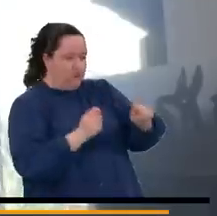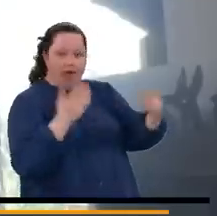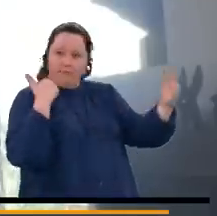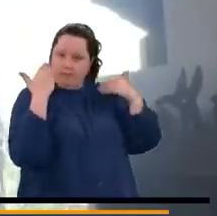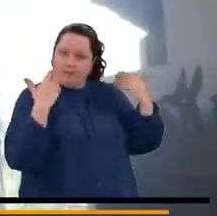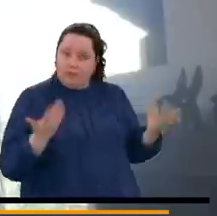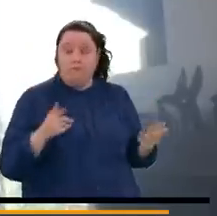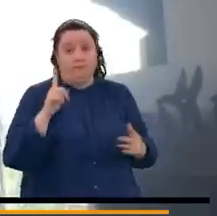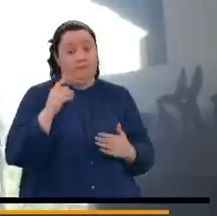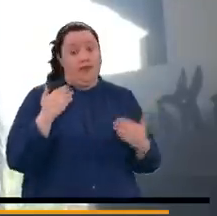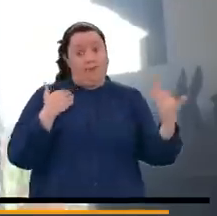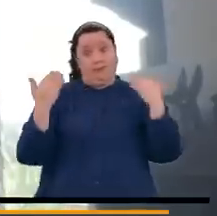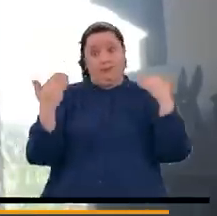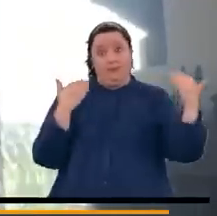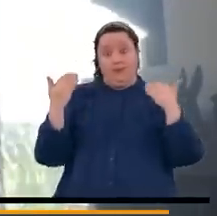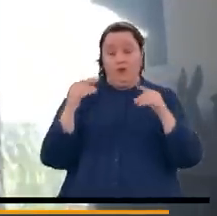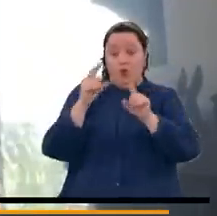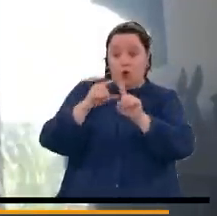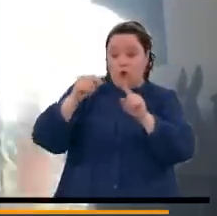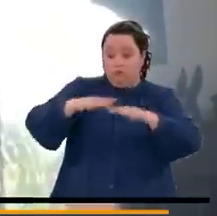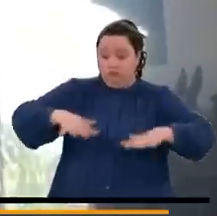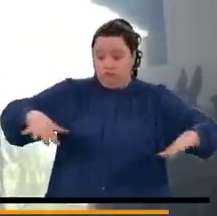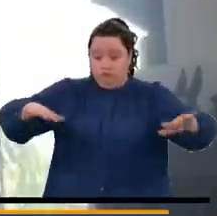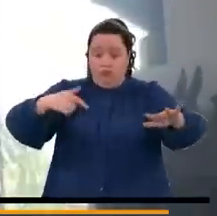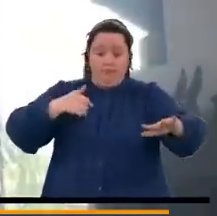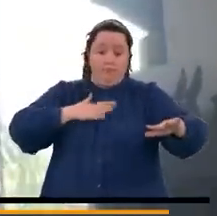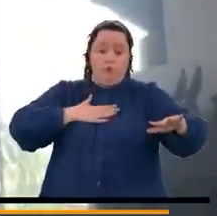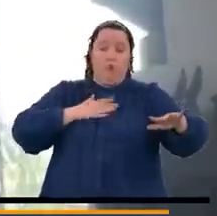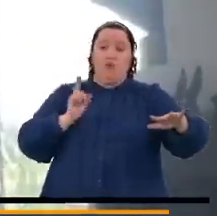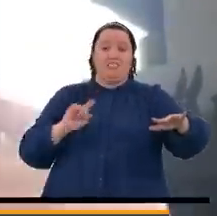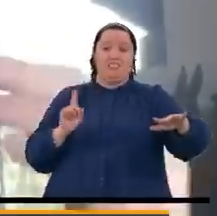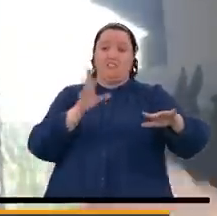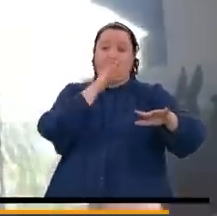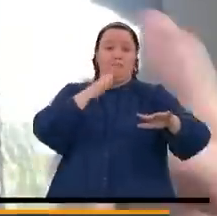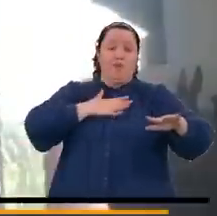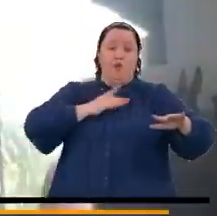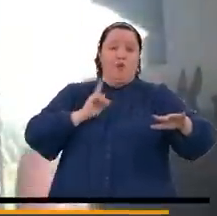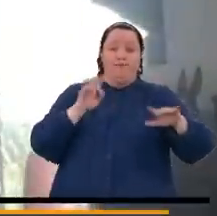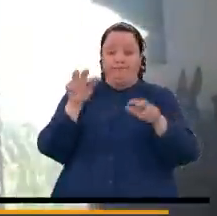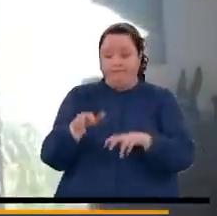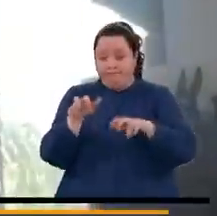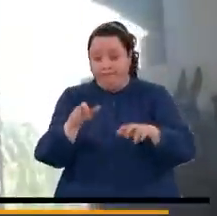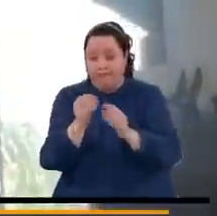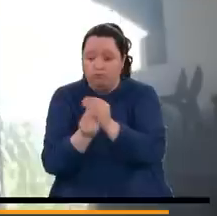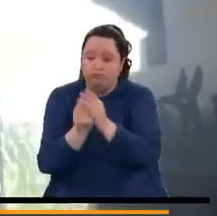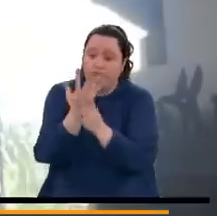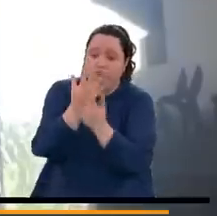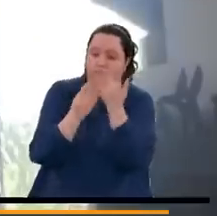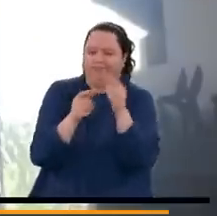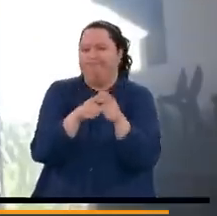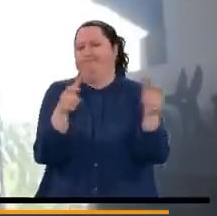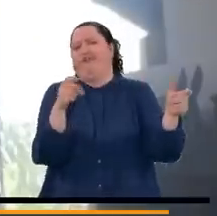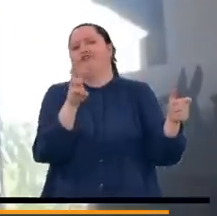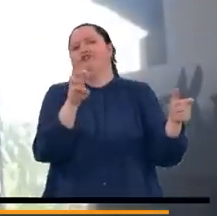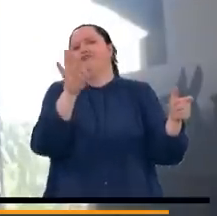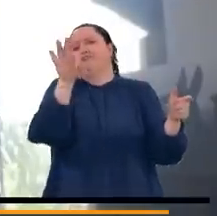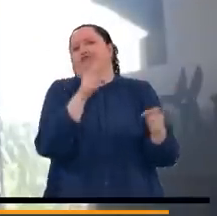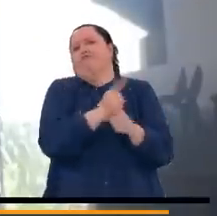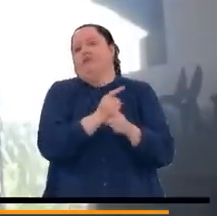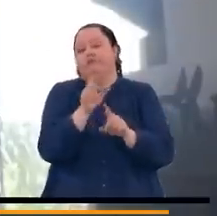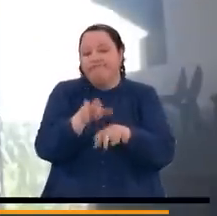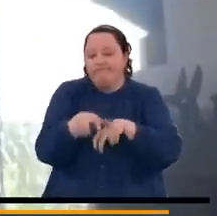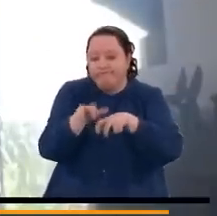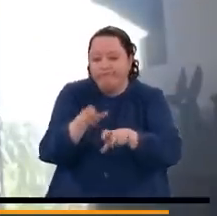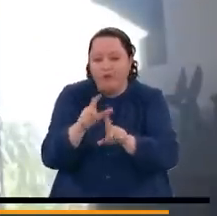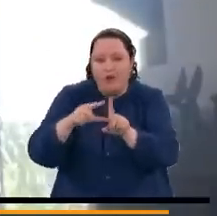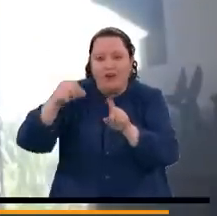un campesino que cultiva hoja de coca en un territorio que no es suyo, en una finca que no es suya, como ocurre con el 80% de los campesinos. Y otra cosa